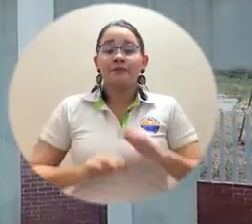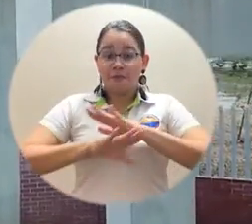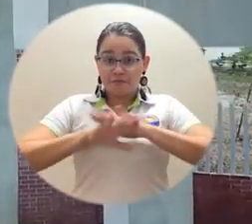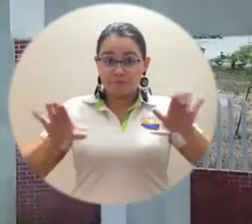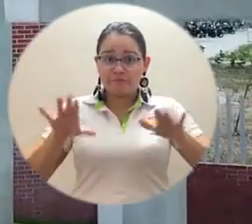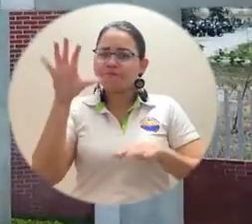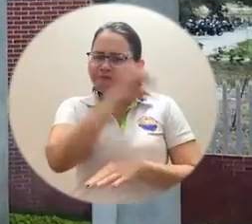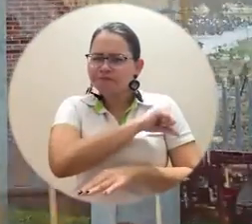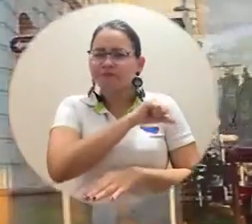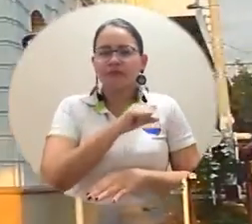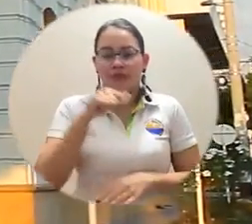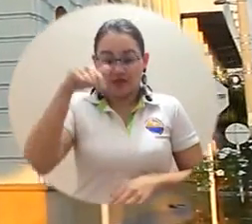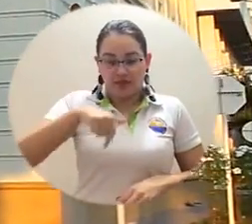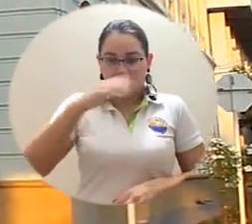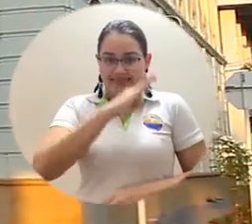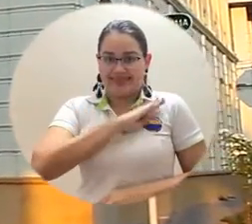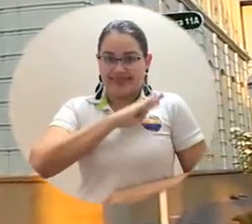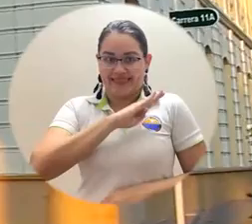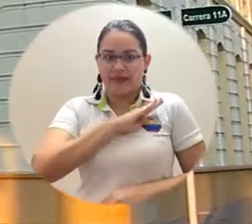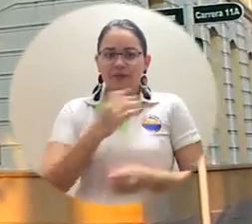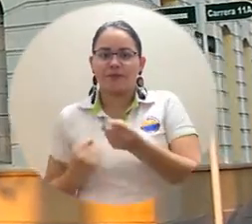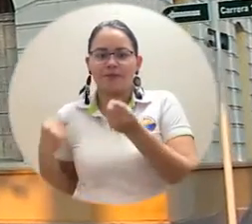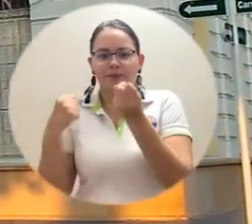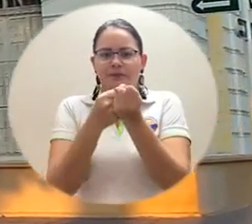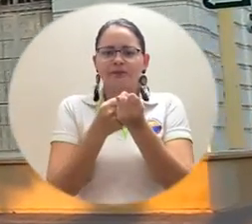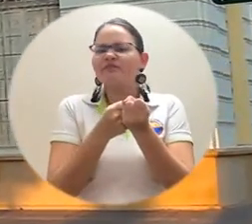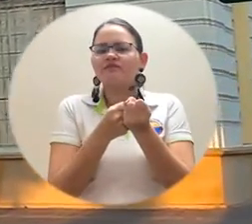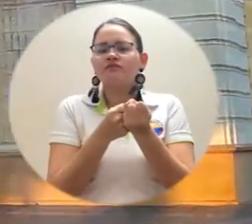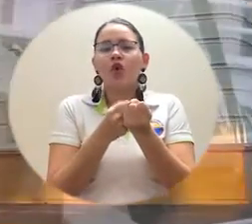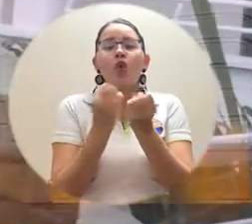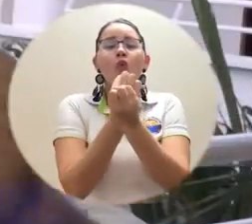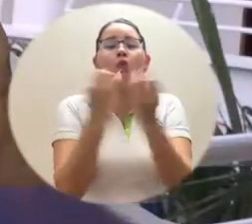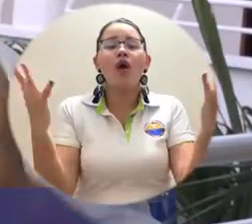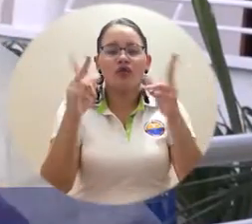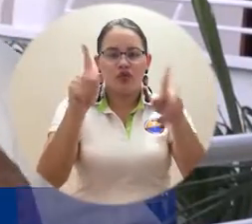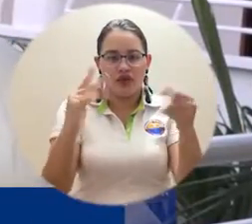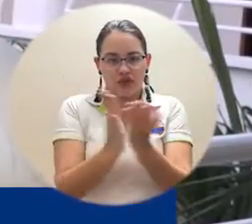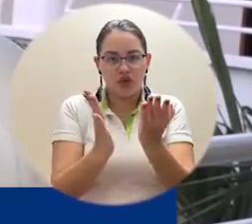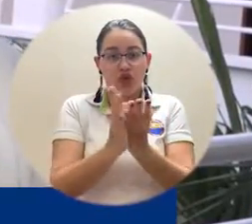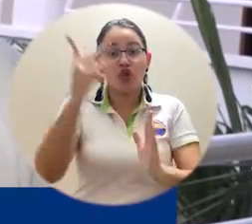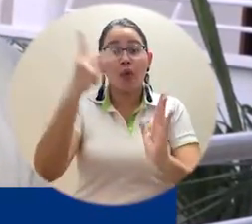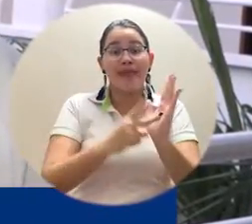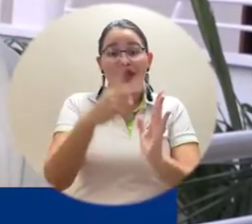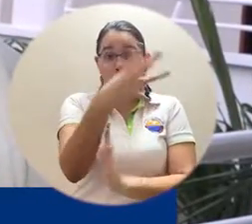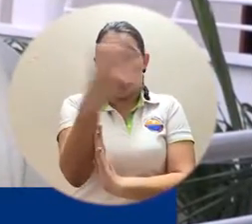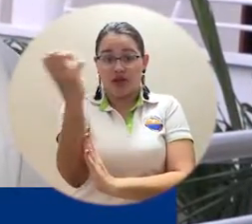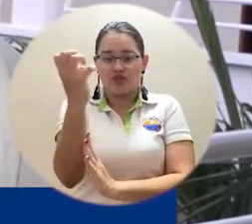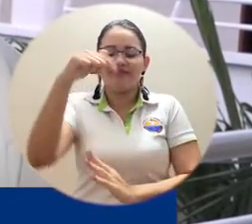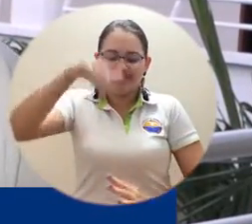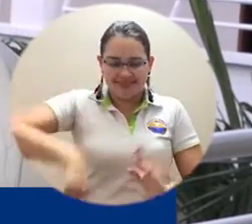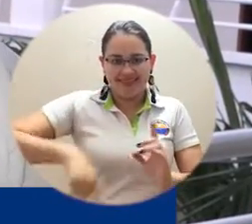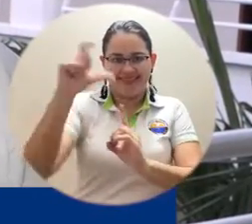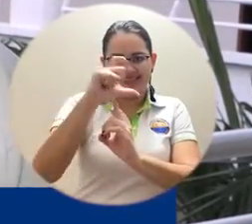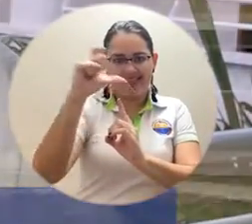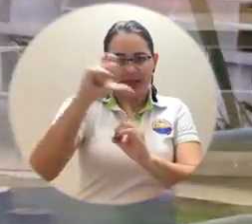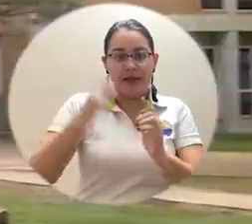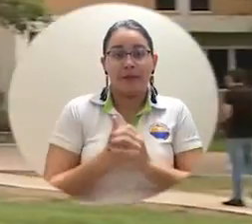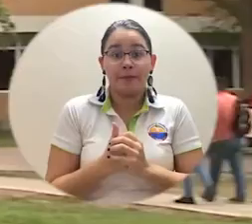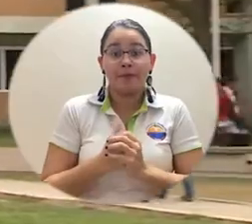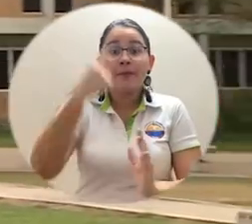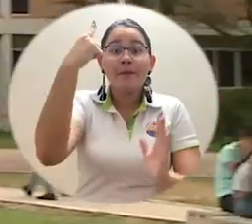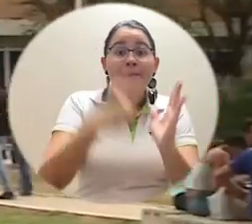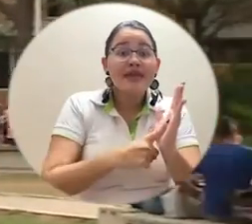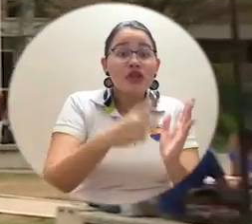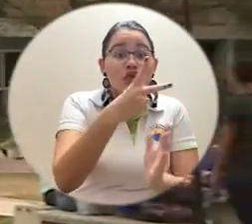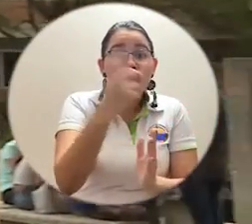O sea que la Alcaldía hoy se vincula a patrocinar a 2.400 estudiantes del municipio de Ciénaga,